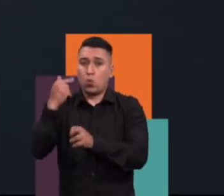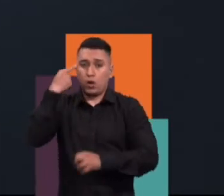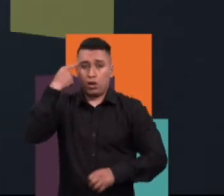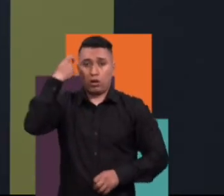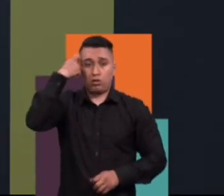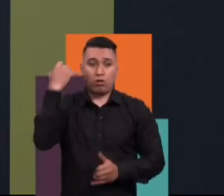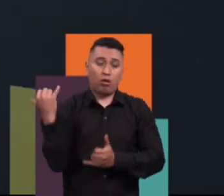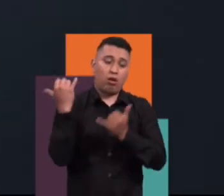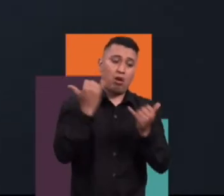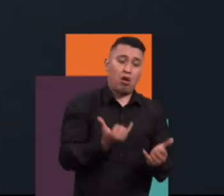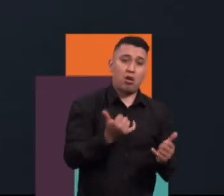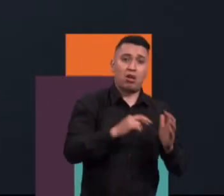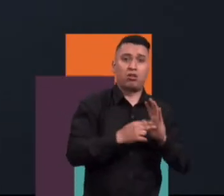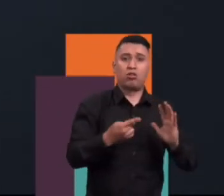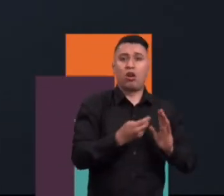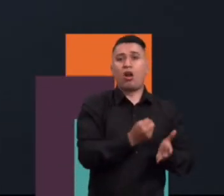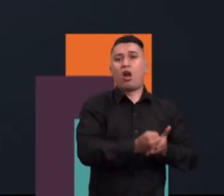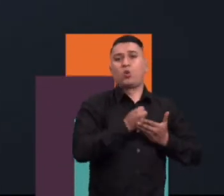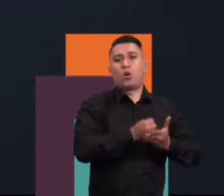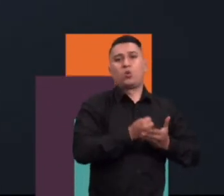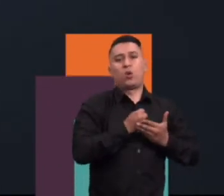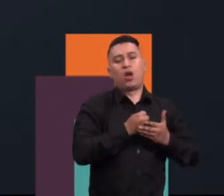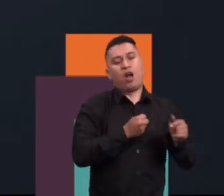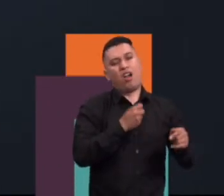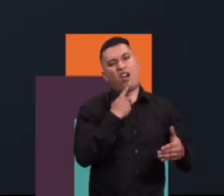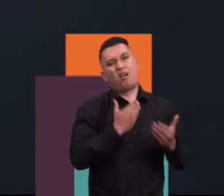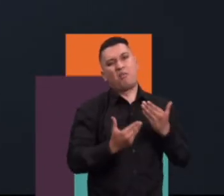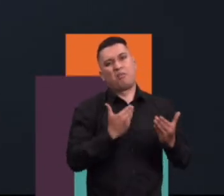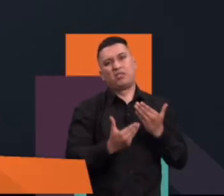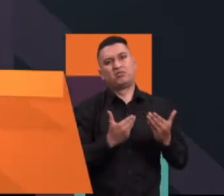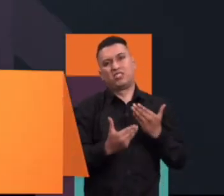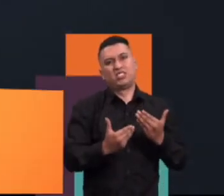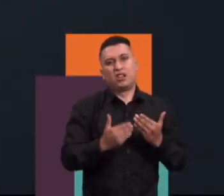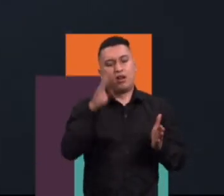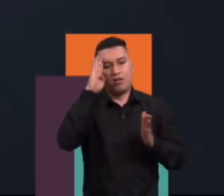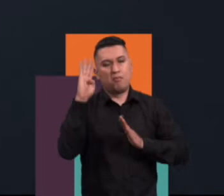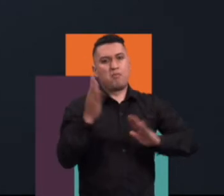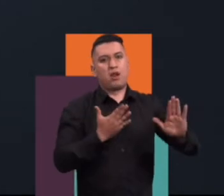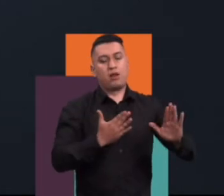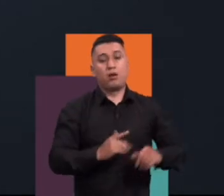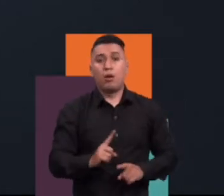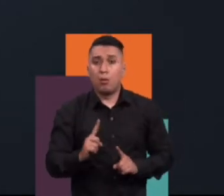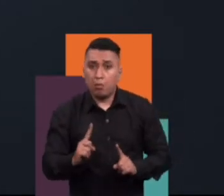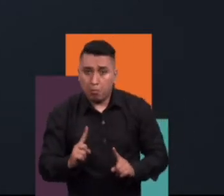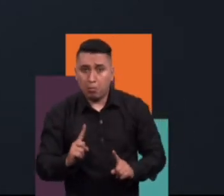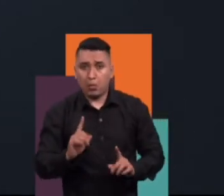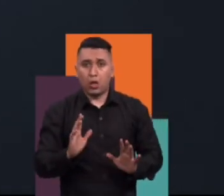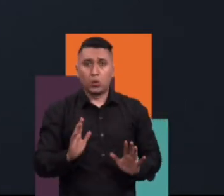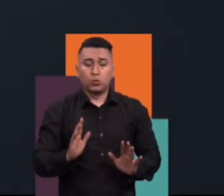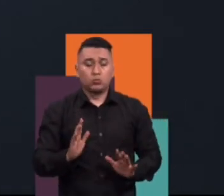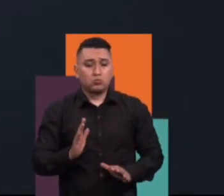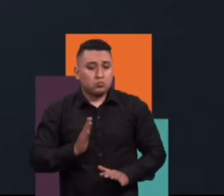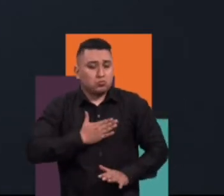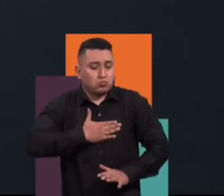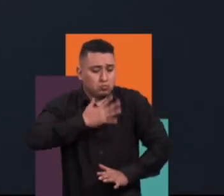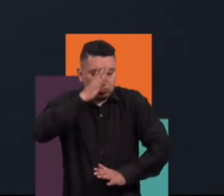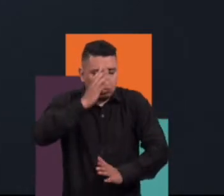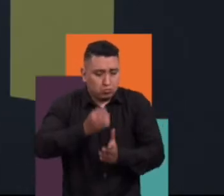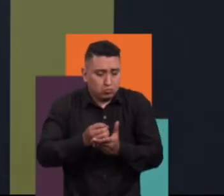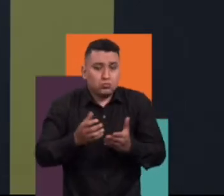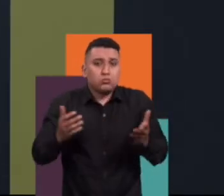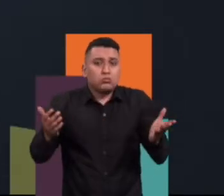yo disentiría un poquito de Julián en el sentido en que yo sí creo que las grandes aventuras siempre están posibles. Siempre es posible